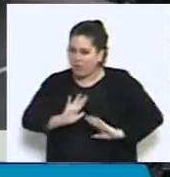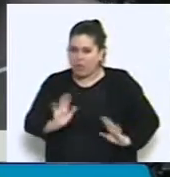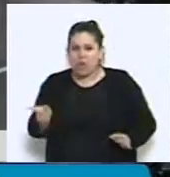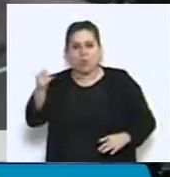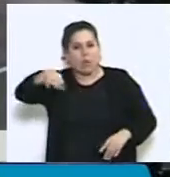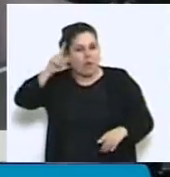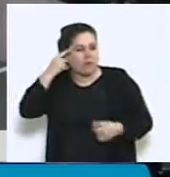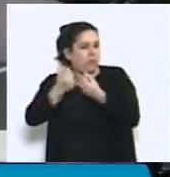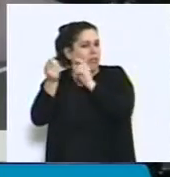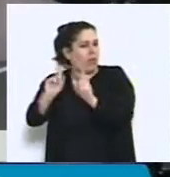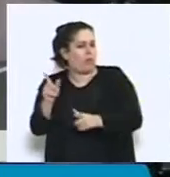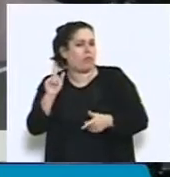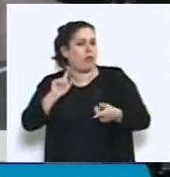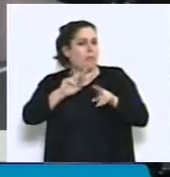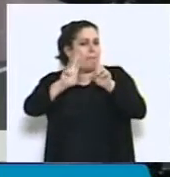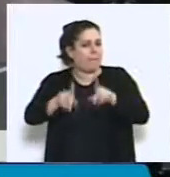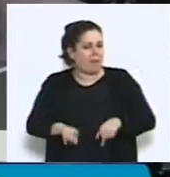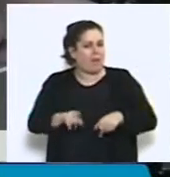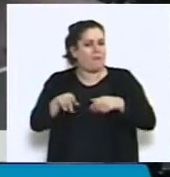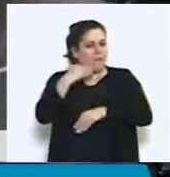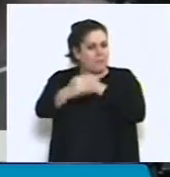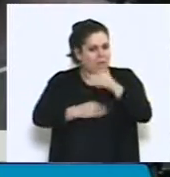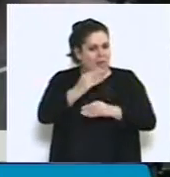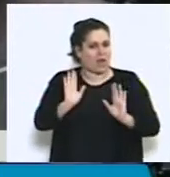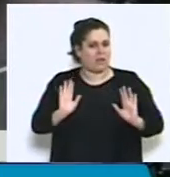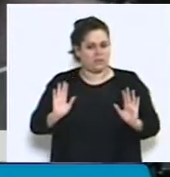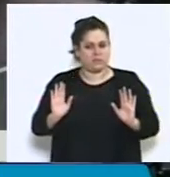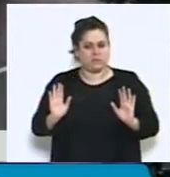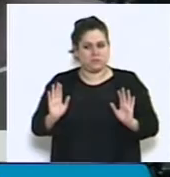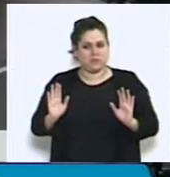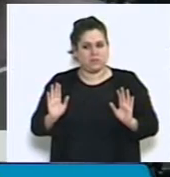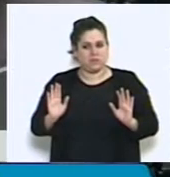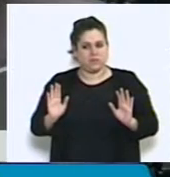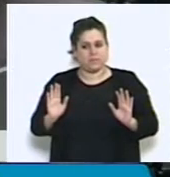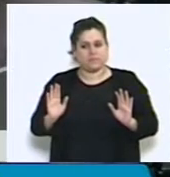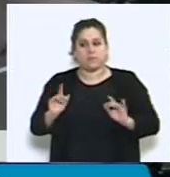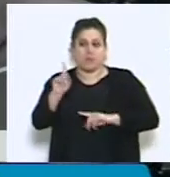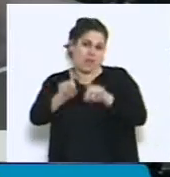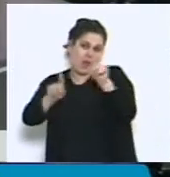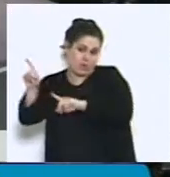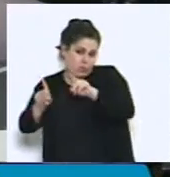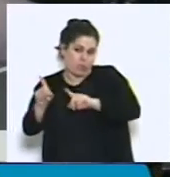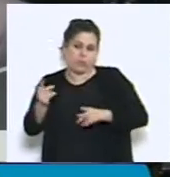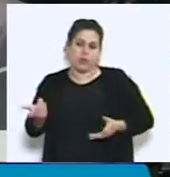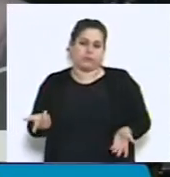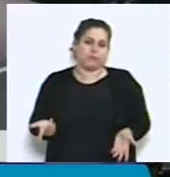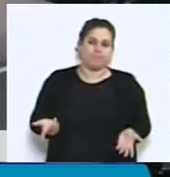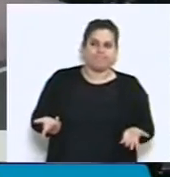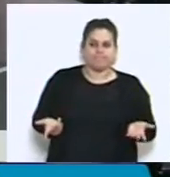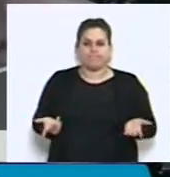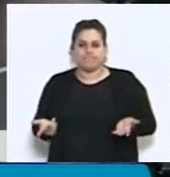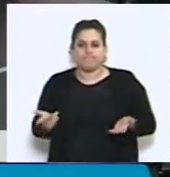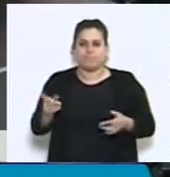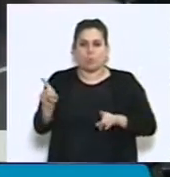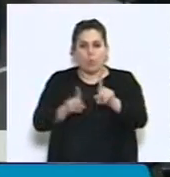política de asignaciones familiares de la asignación por hijo. Y a algunos se les sale sin